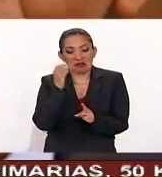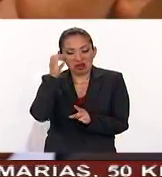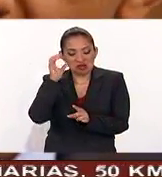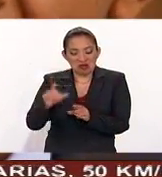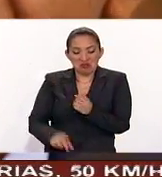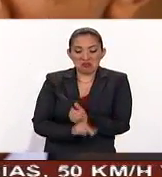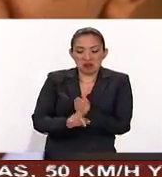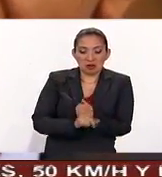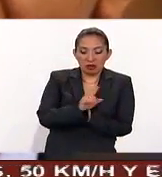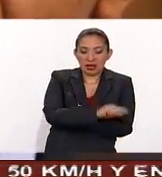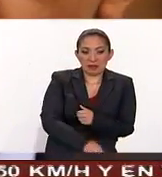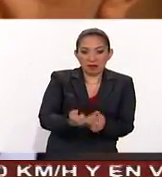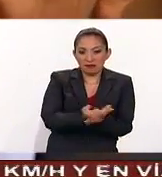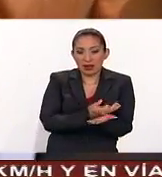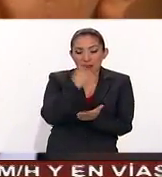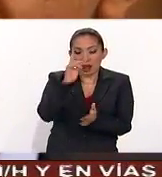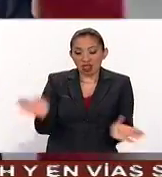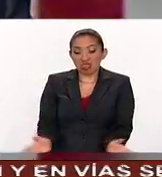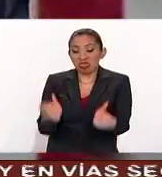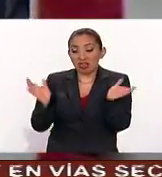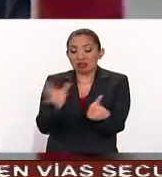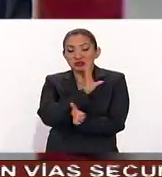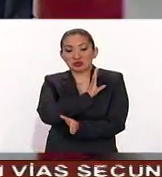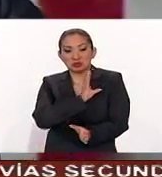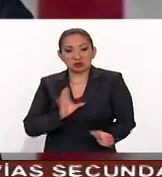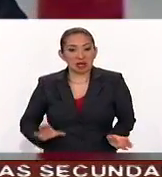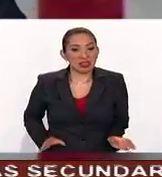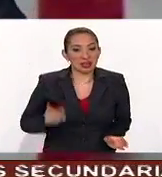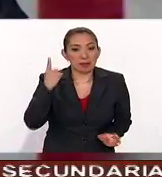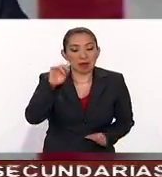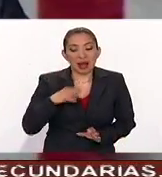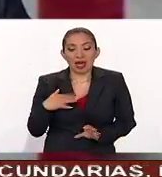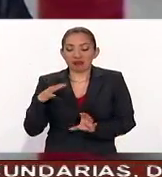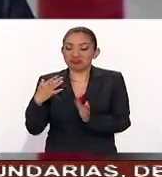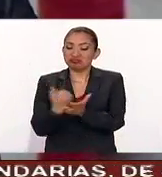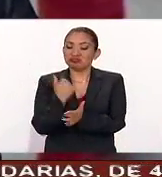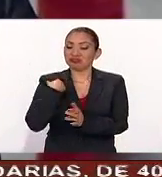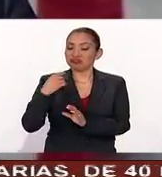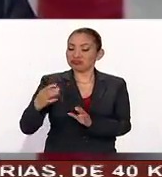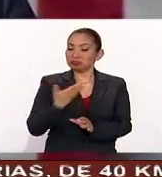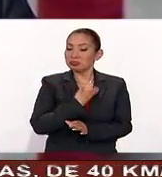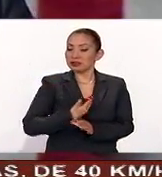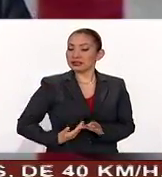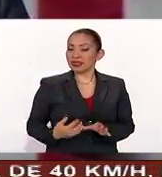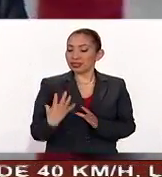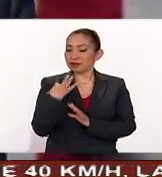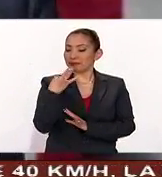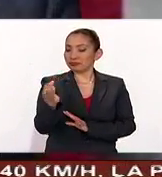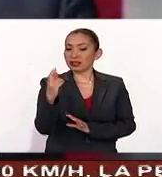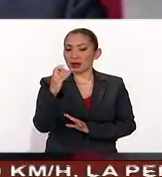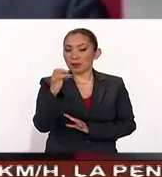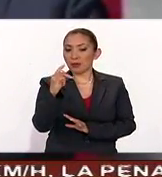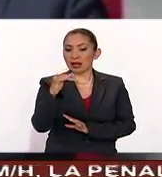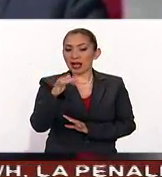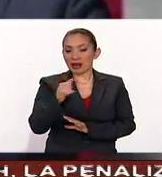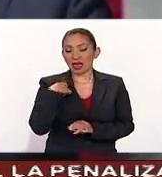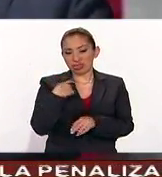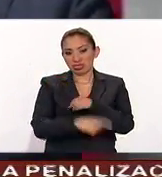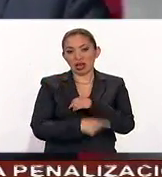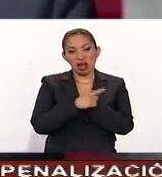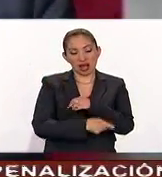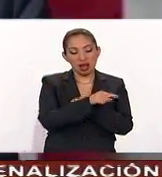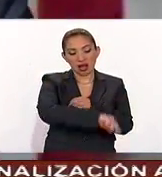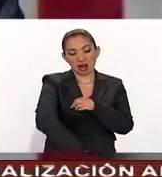la crisis financiera para impulsar su campaña hacia la nominación presidencial republicana. Esta situación, dijo, afecta